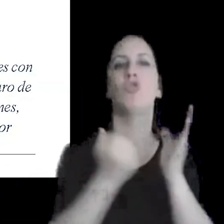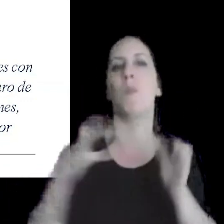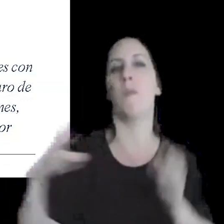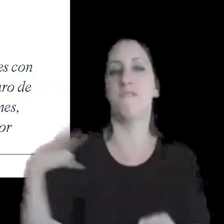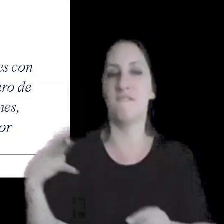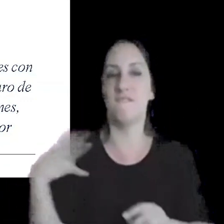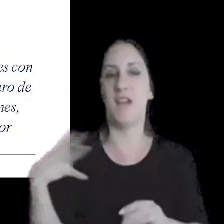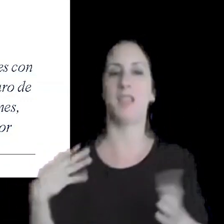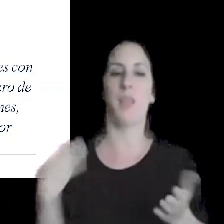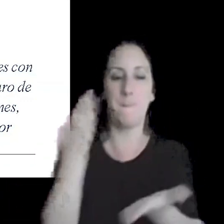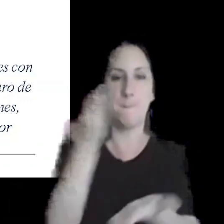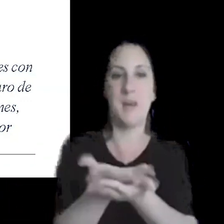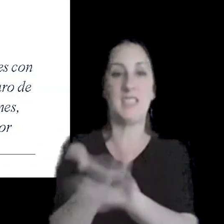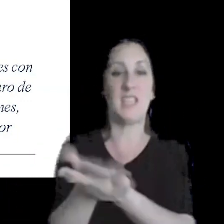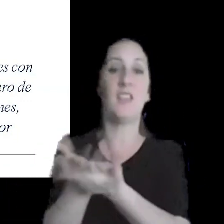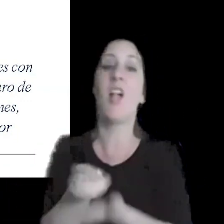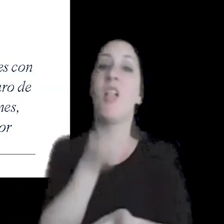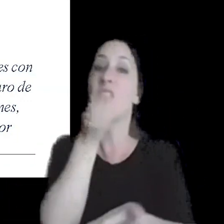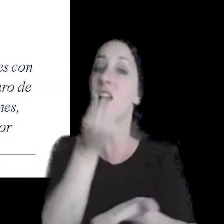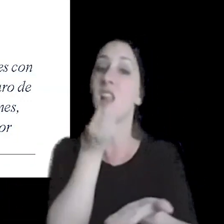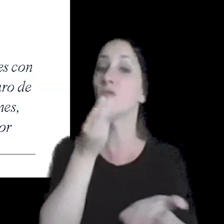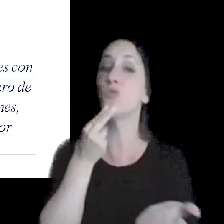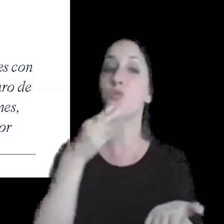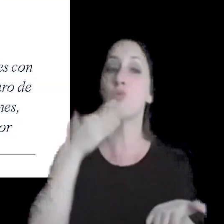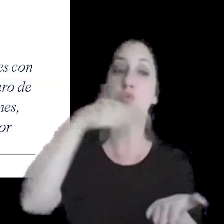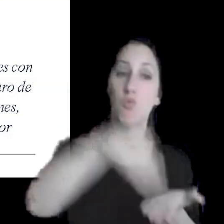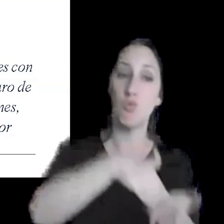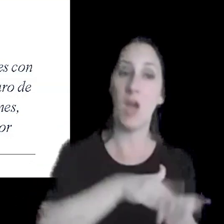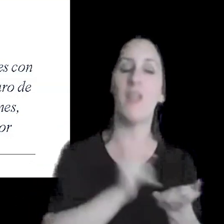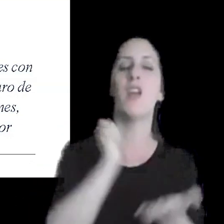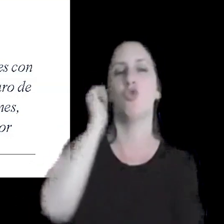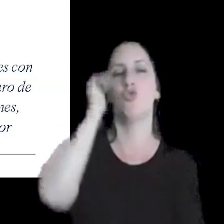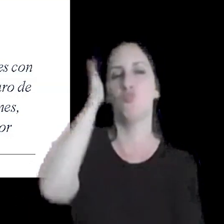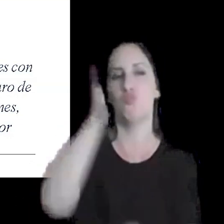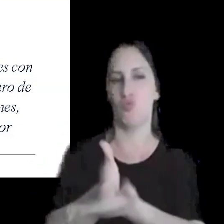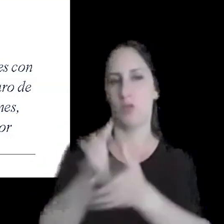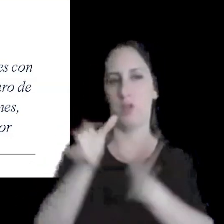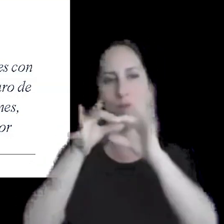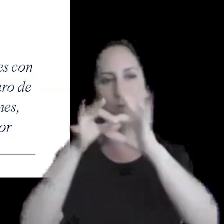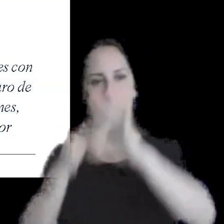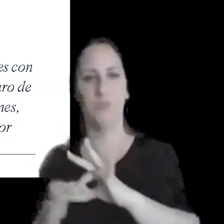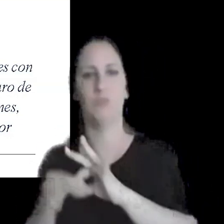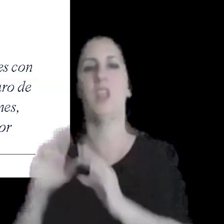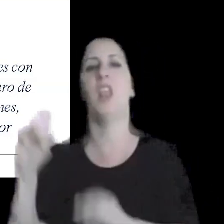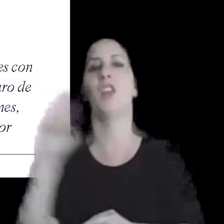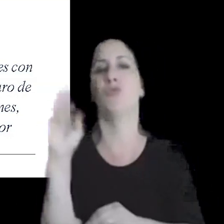presentación de la declaración jurada y multas previsionales de la resolución general